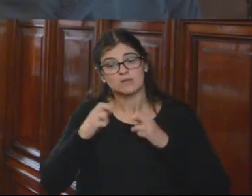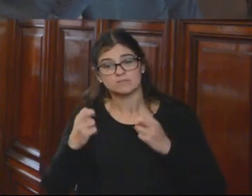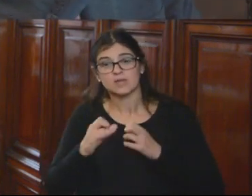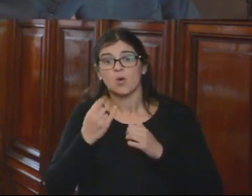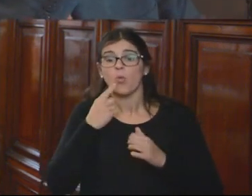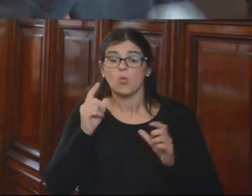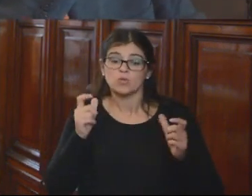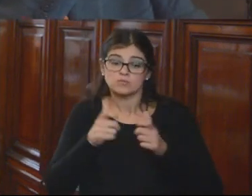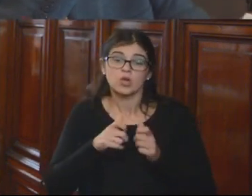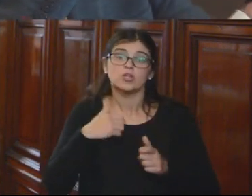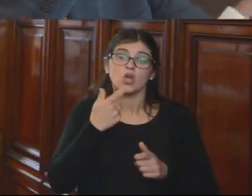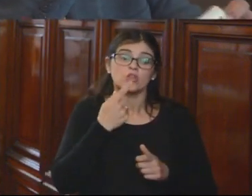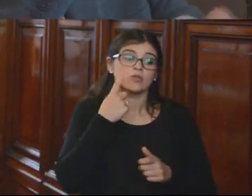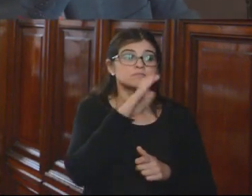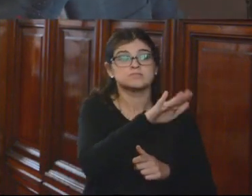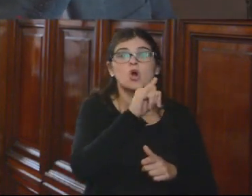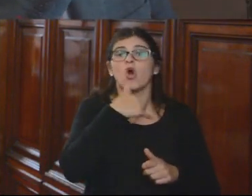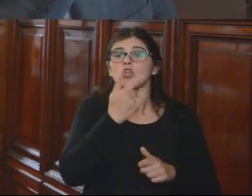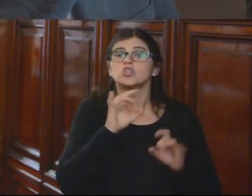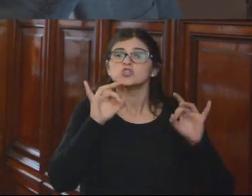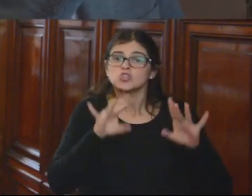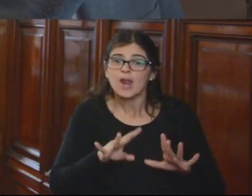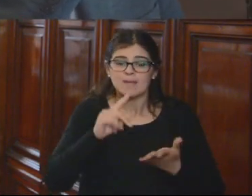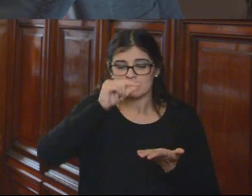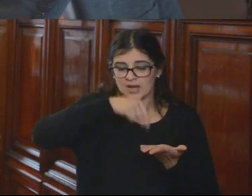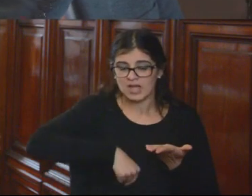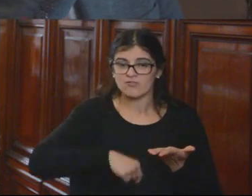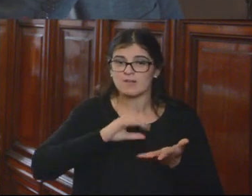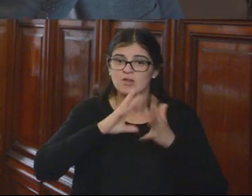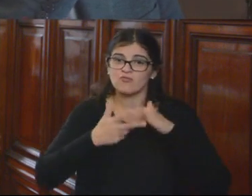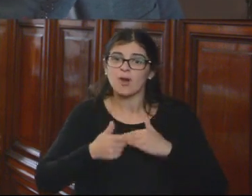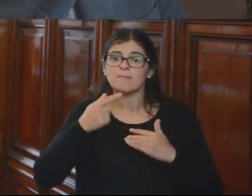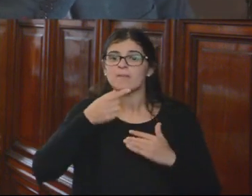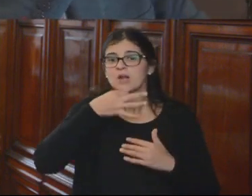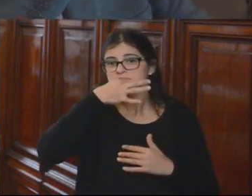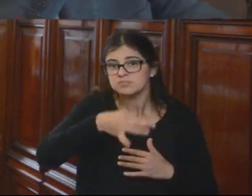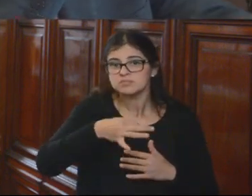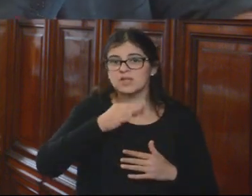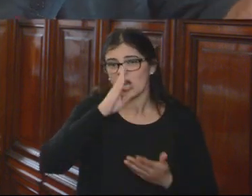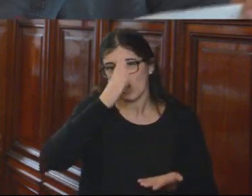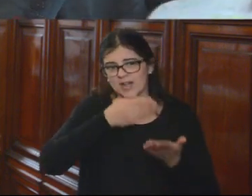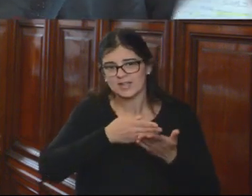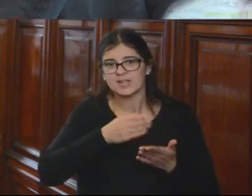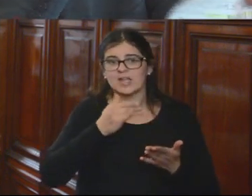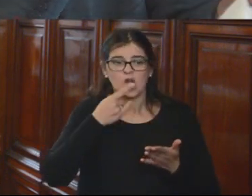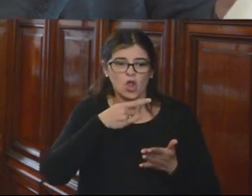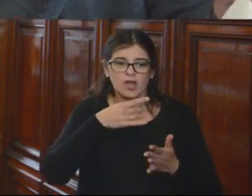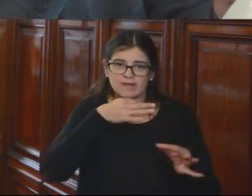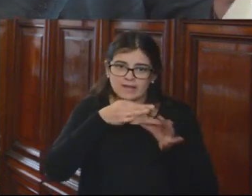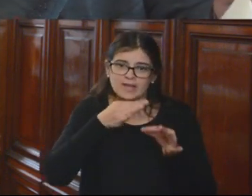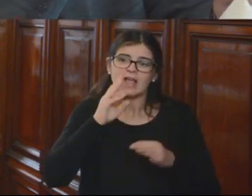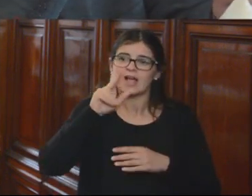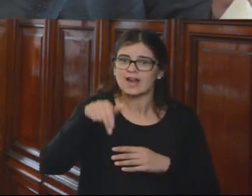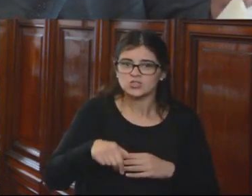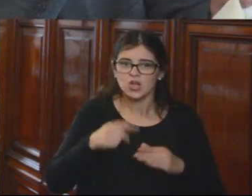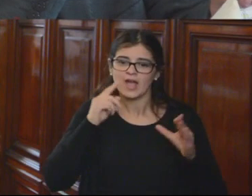el uno es disidente, y lo llaman a otro de otra sala solo para que firme el acto de la sentencia que está reconduciendo la línea que le dio la razón